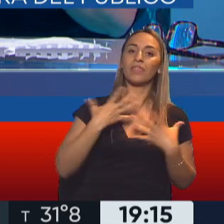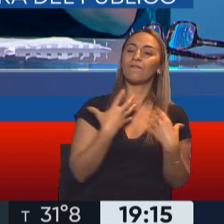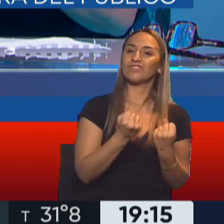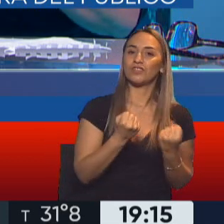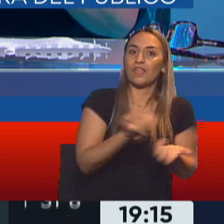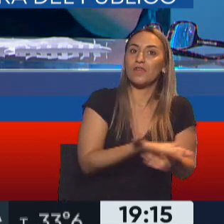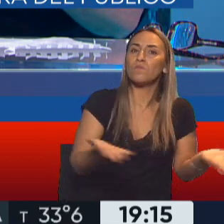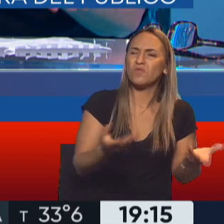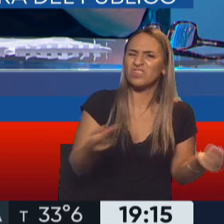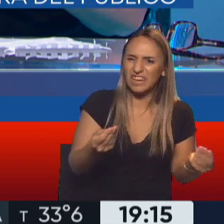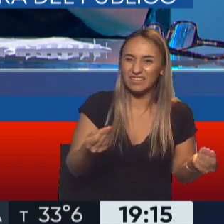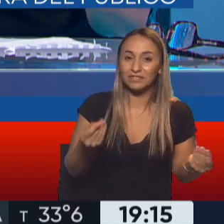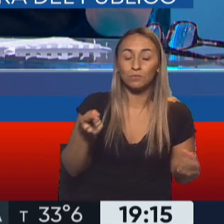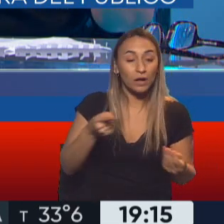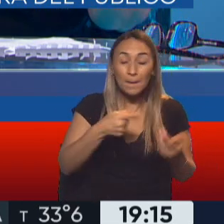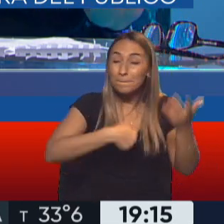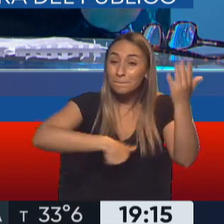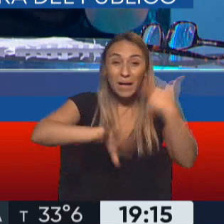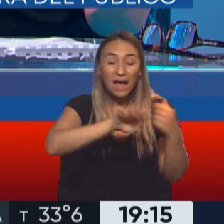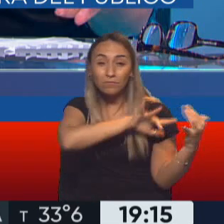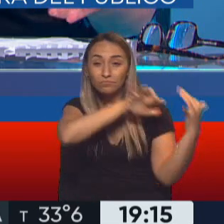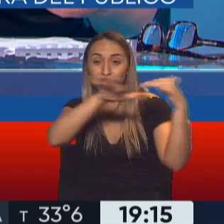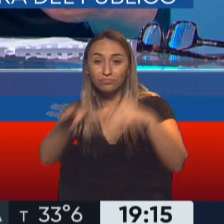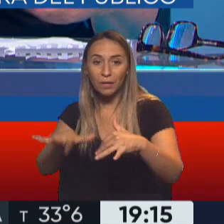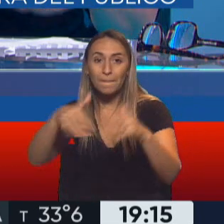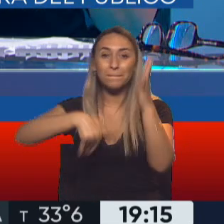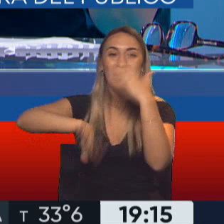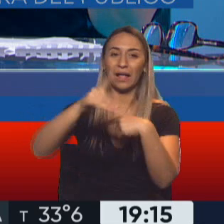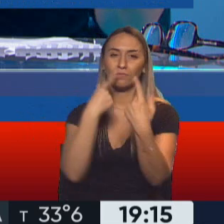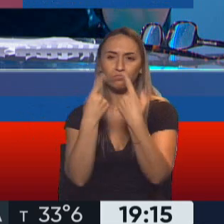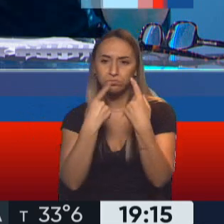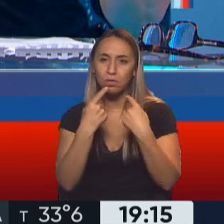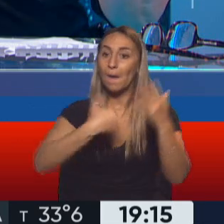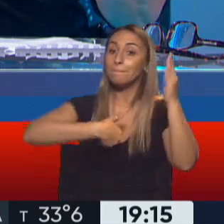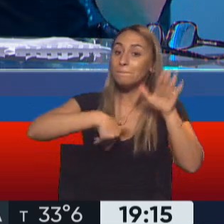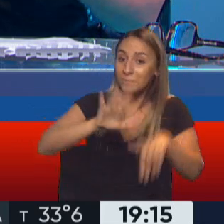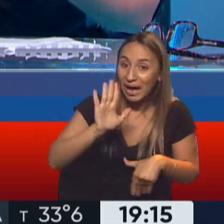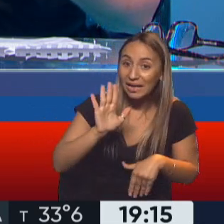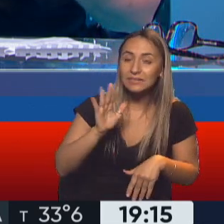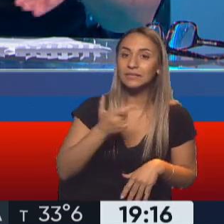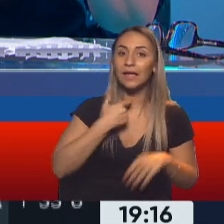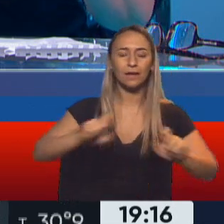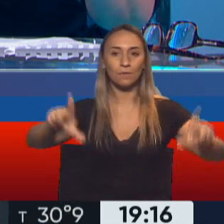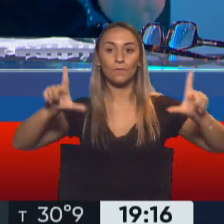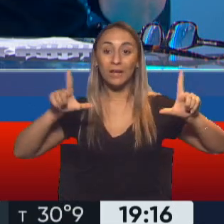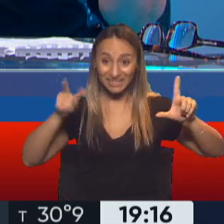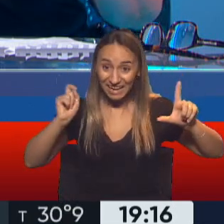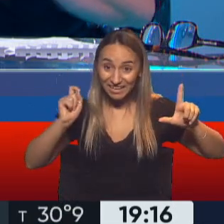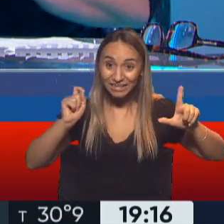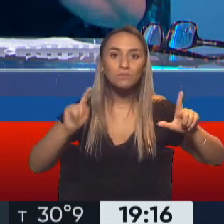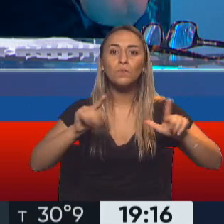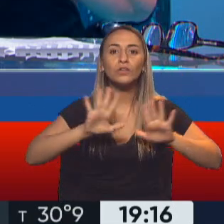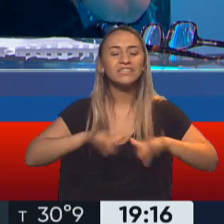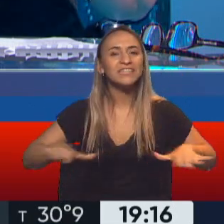quienes más se apropiaron de ese espacio, quienes más hicieron reportajes, quienes más quisieron verse en cámara, fueron esos